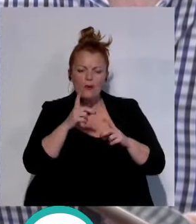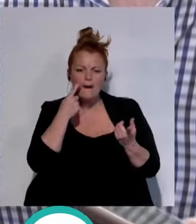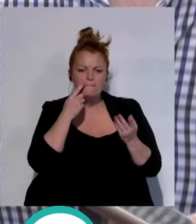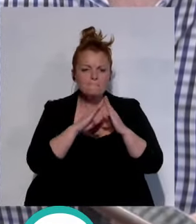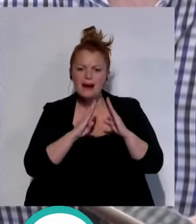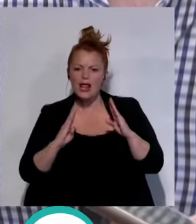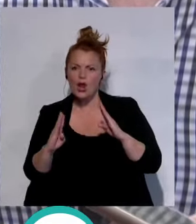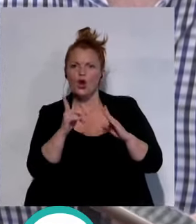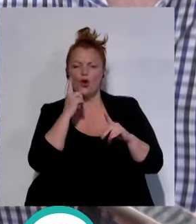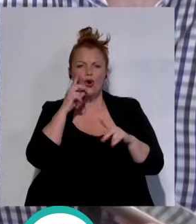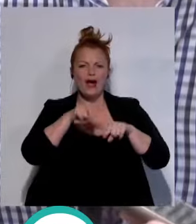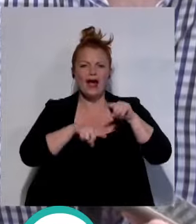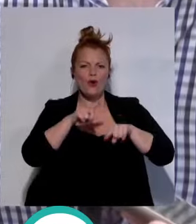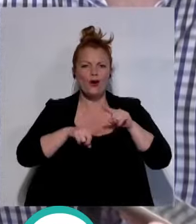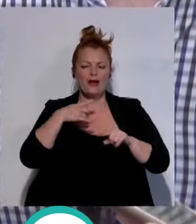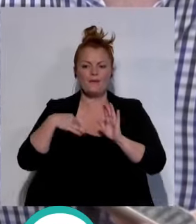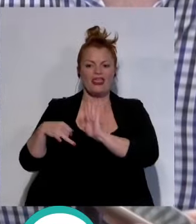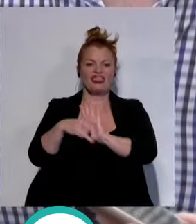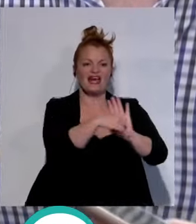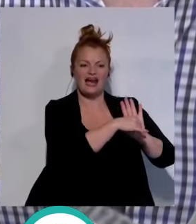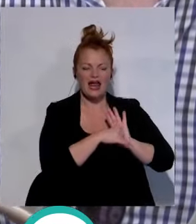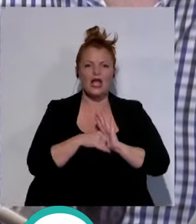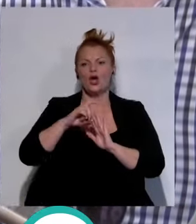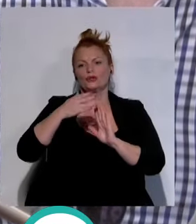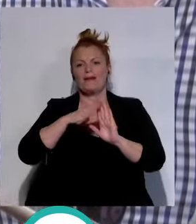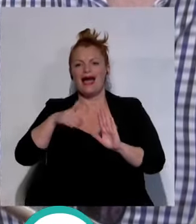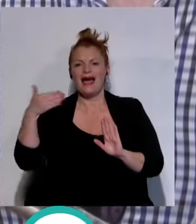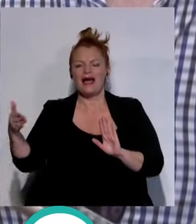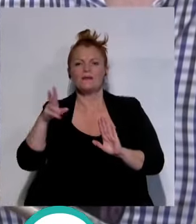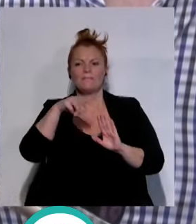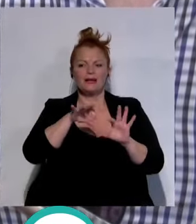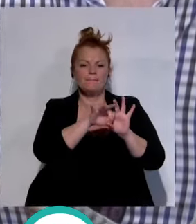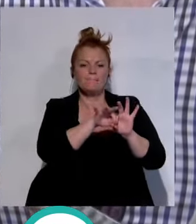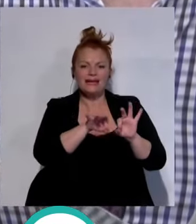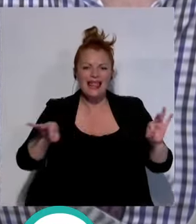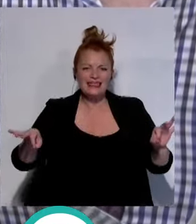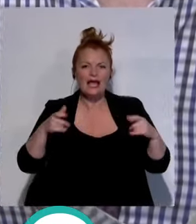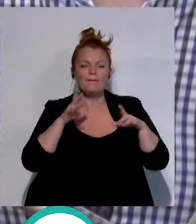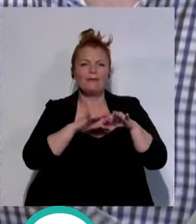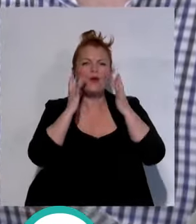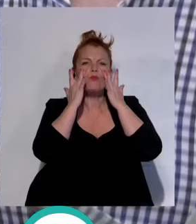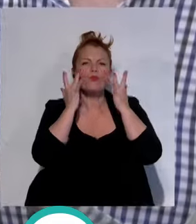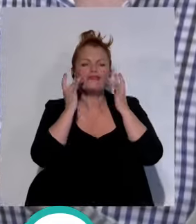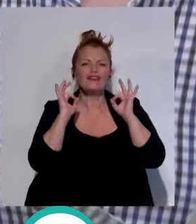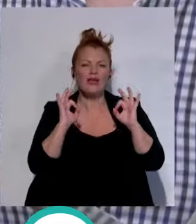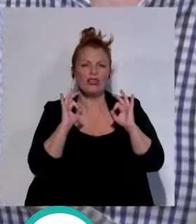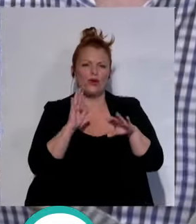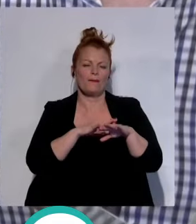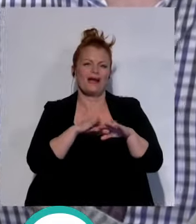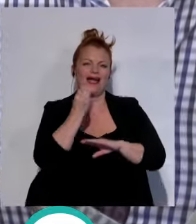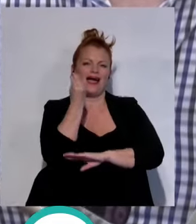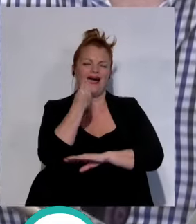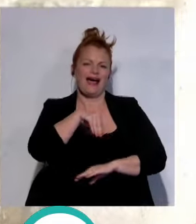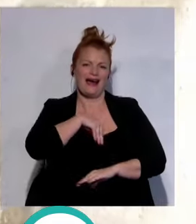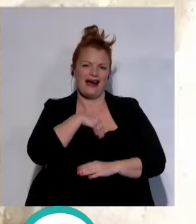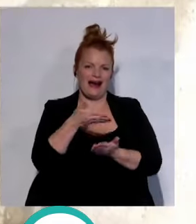acorde a unas que salieron aquí cercanas y otras un poco más alejadas y son piletas para purificación del cadáver